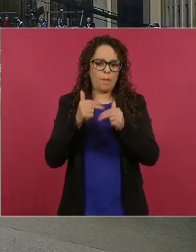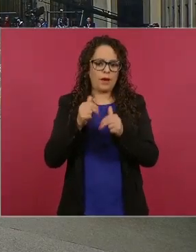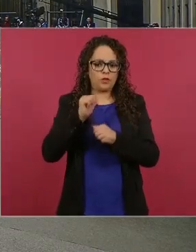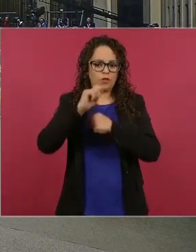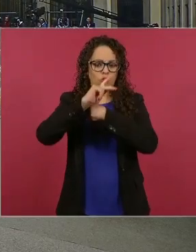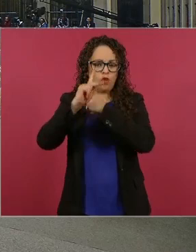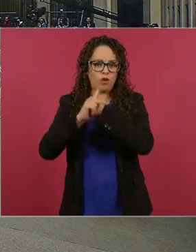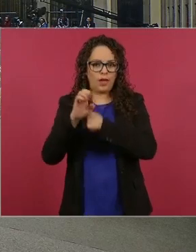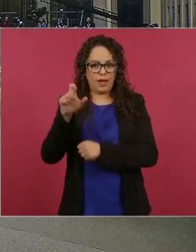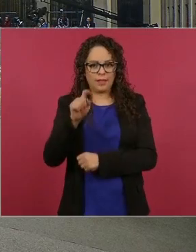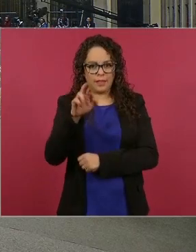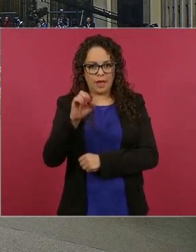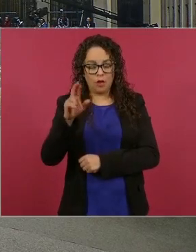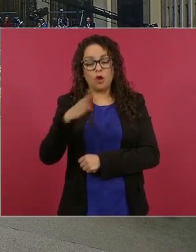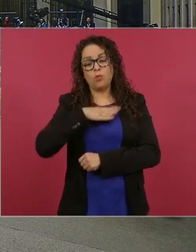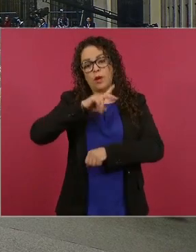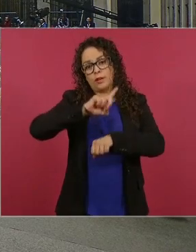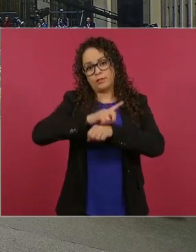invitados